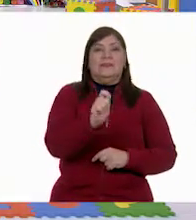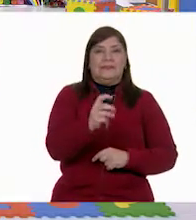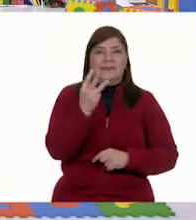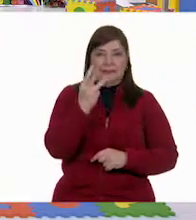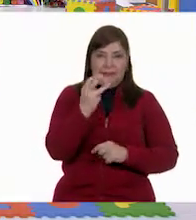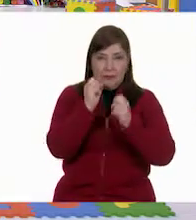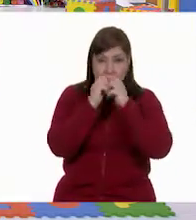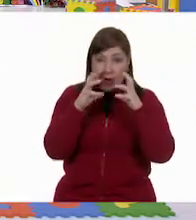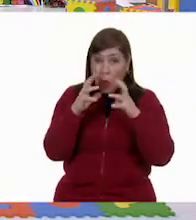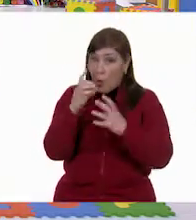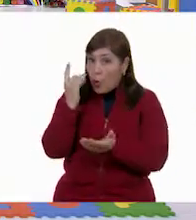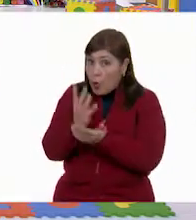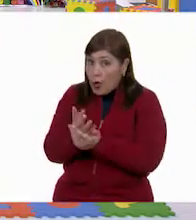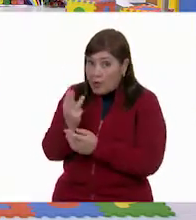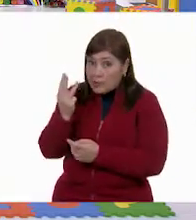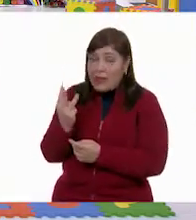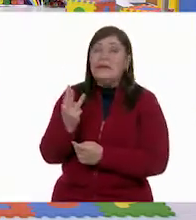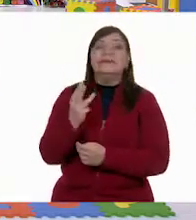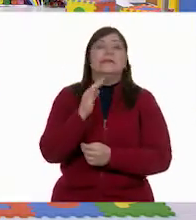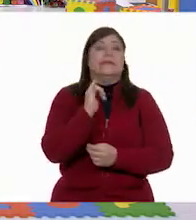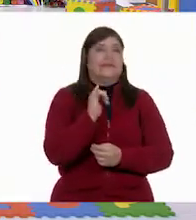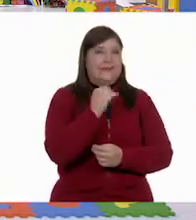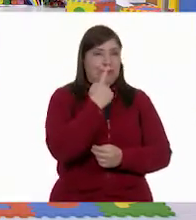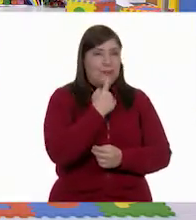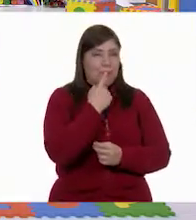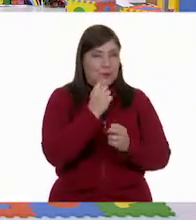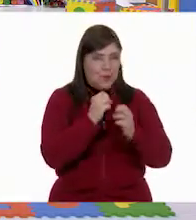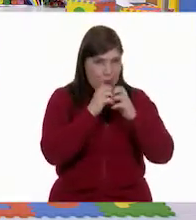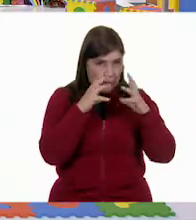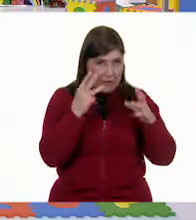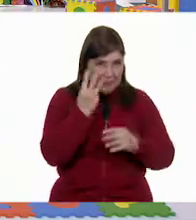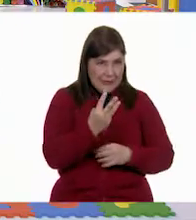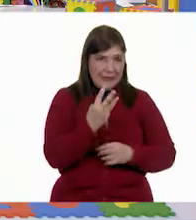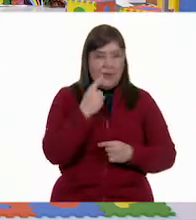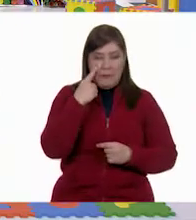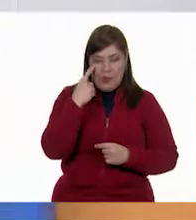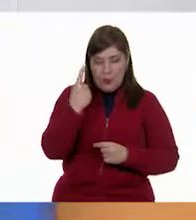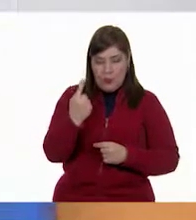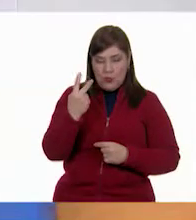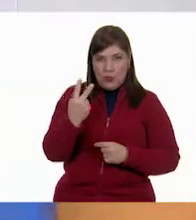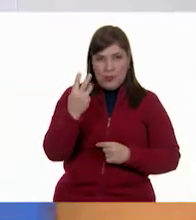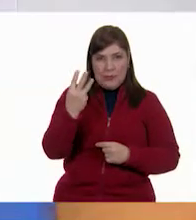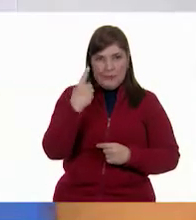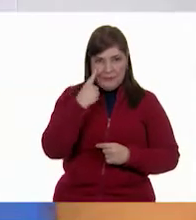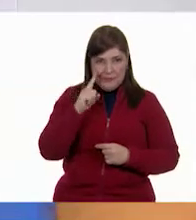globos. Tres. Solamente tres globos. Muy bien. De color rojo. Vamos a ver. Uno, dos, tres.